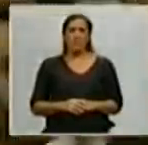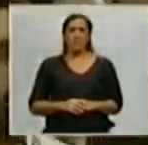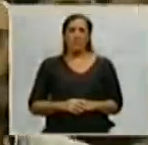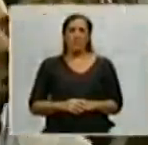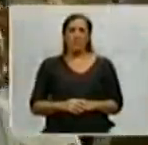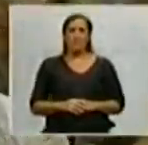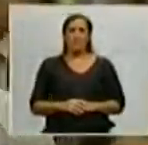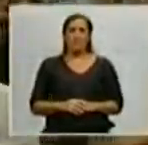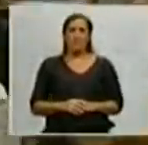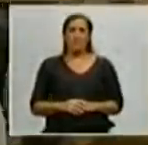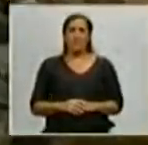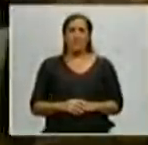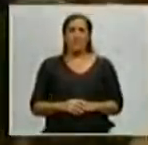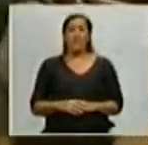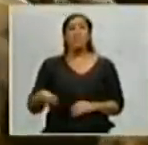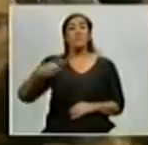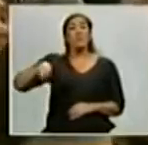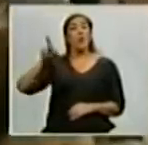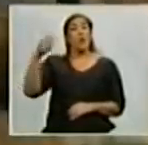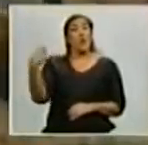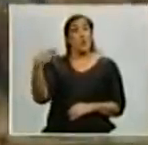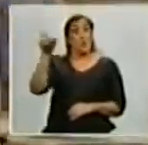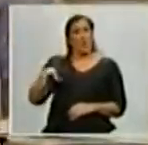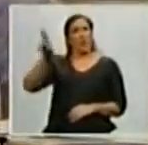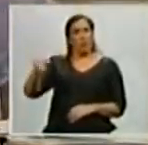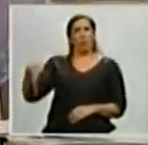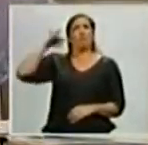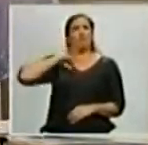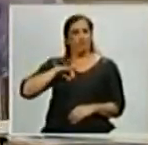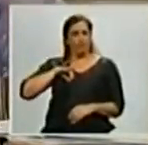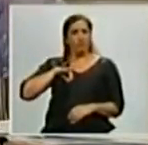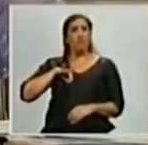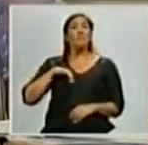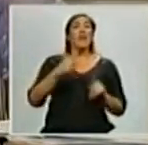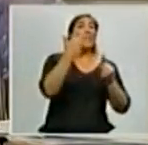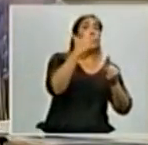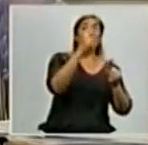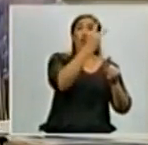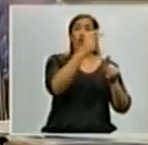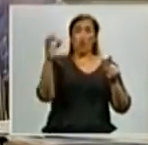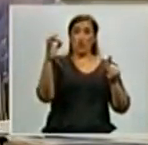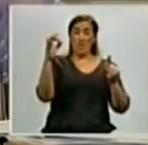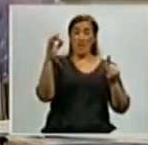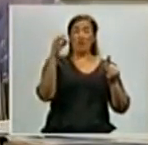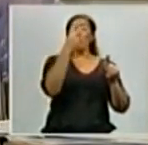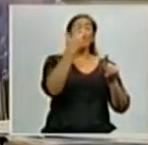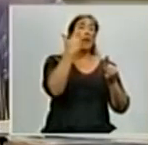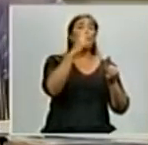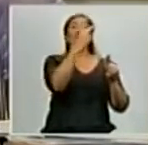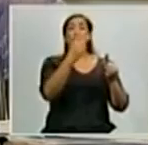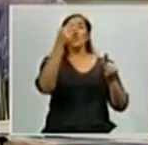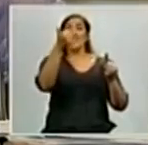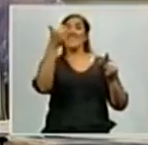El haber jubilatorio mínimo aumentará de 3.231,63